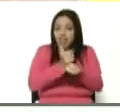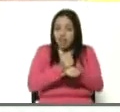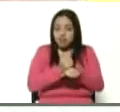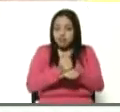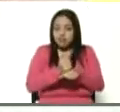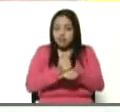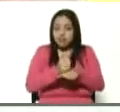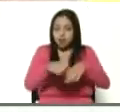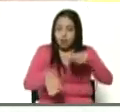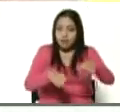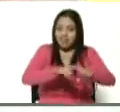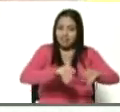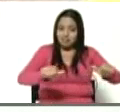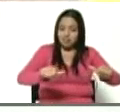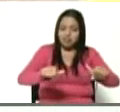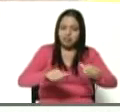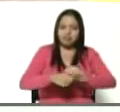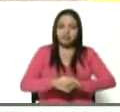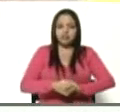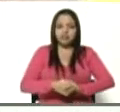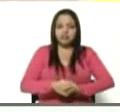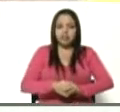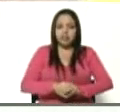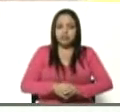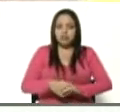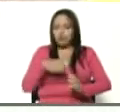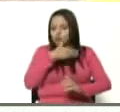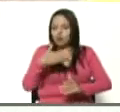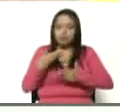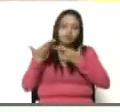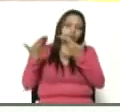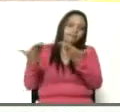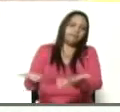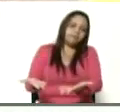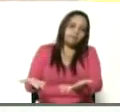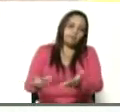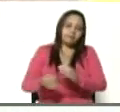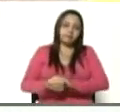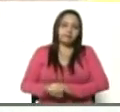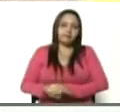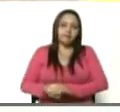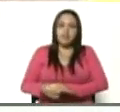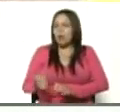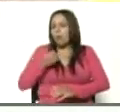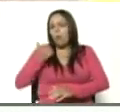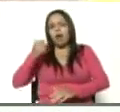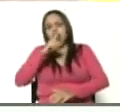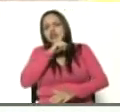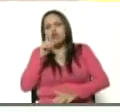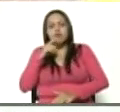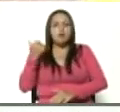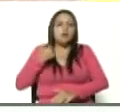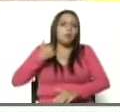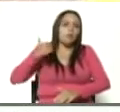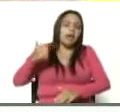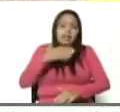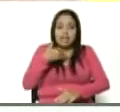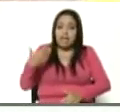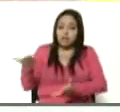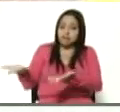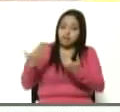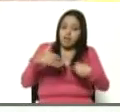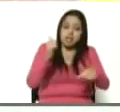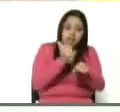sobre la tierra, nuestra mano extendida, llámase como se llame. El que quiera trabajar